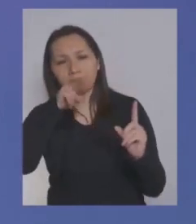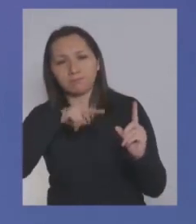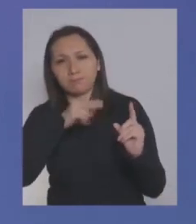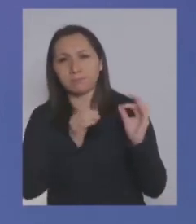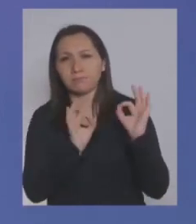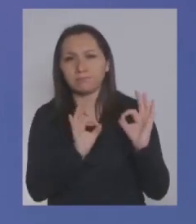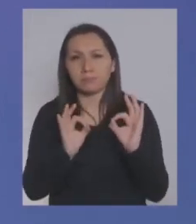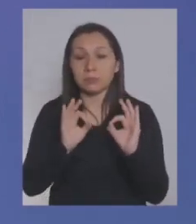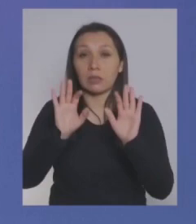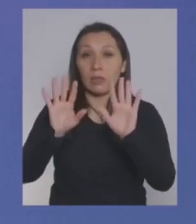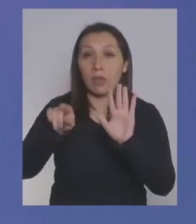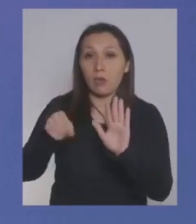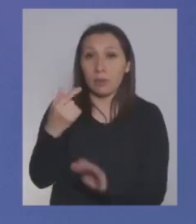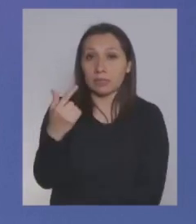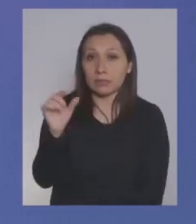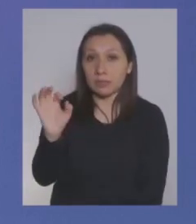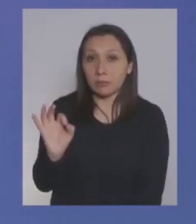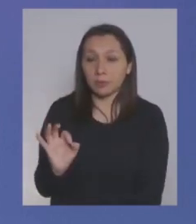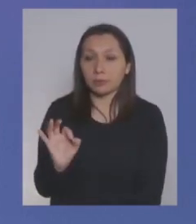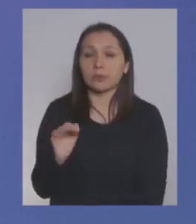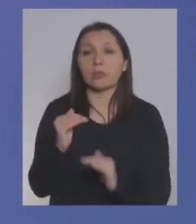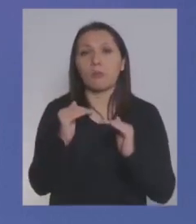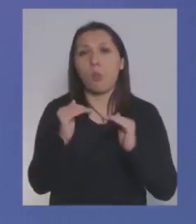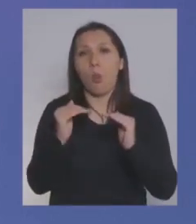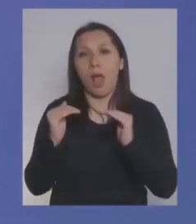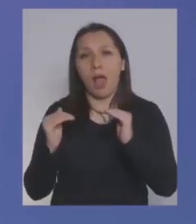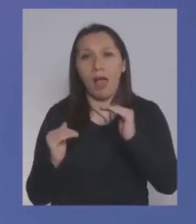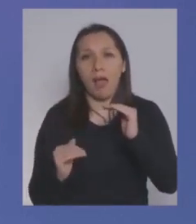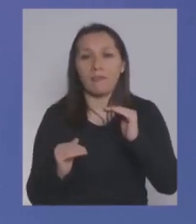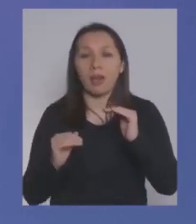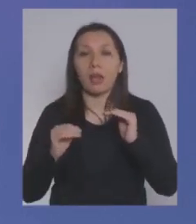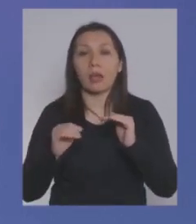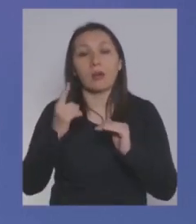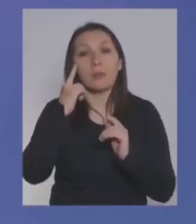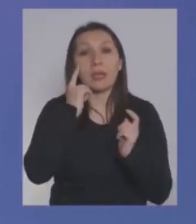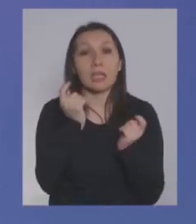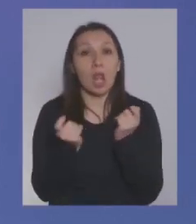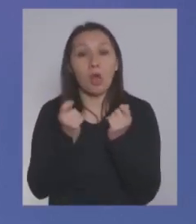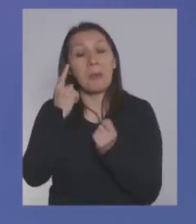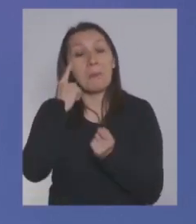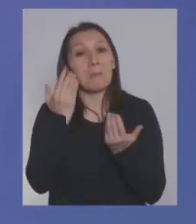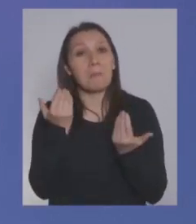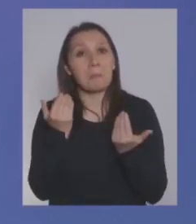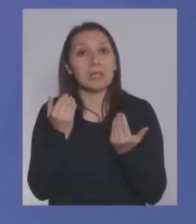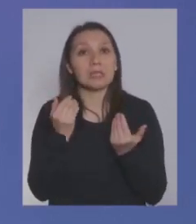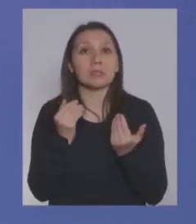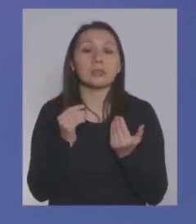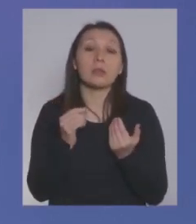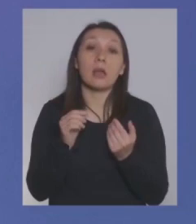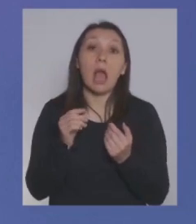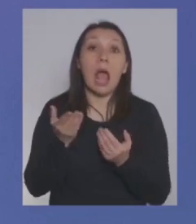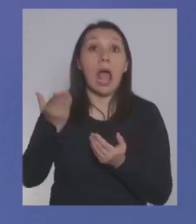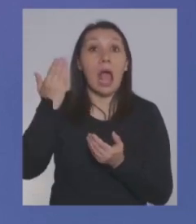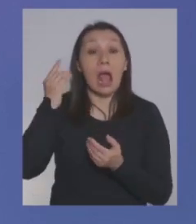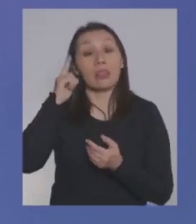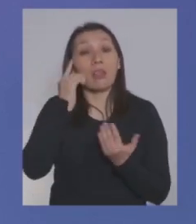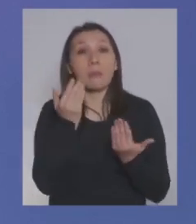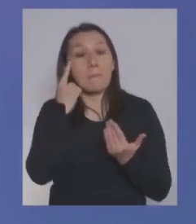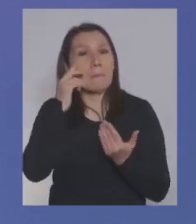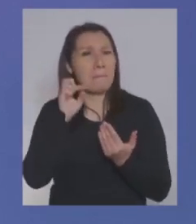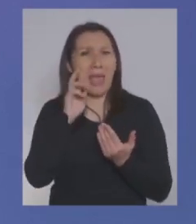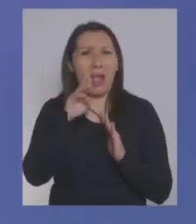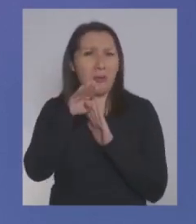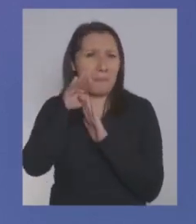que esta caída de 10,7 se sitúa por debajo de lo que el mercado esperaba, esperábamos cifras peores, honestamente.